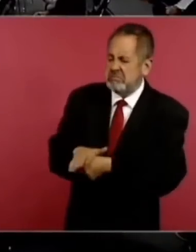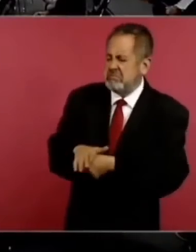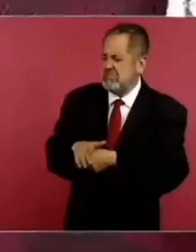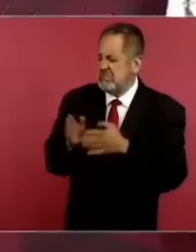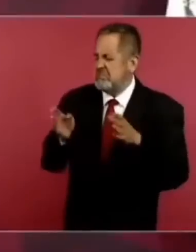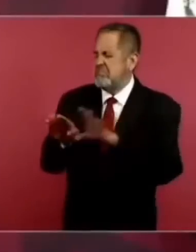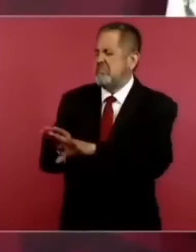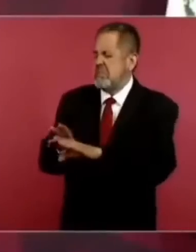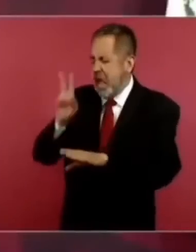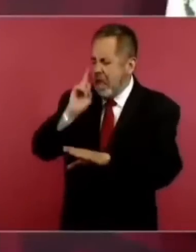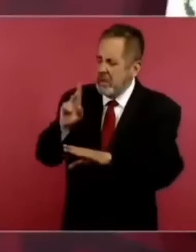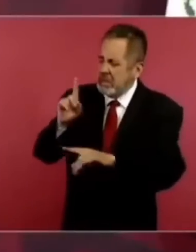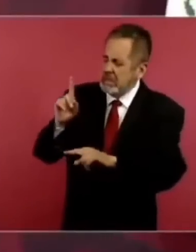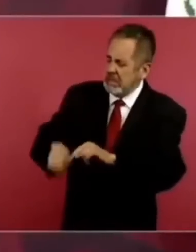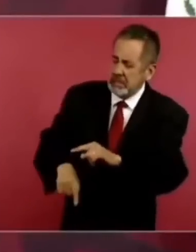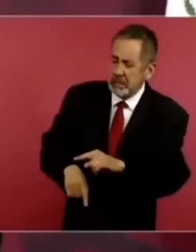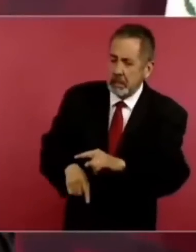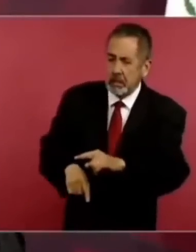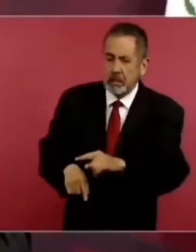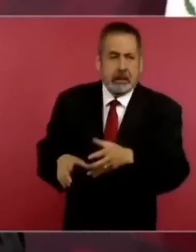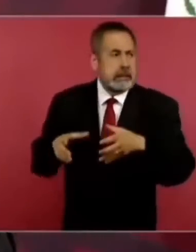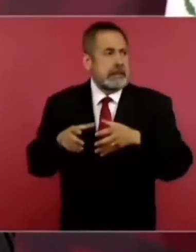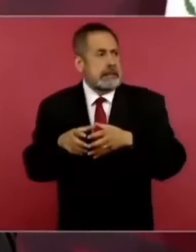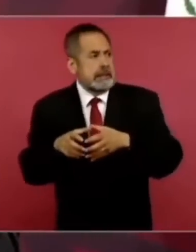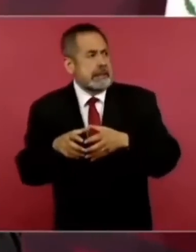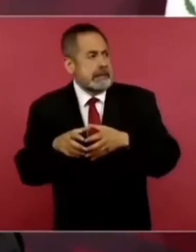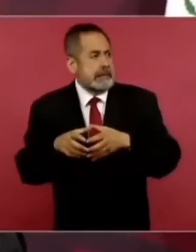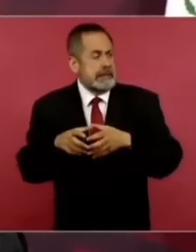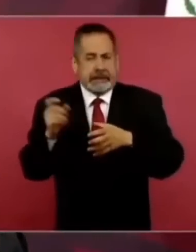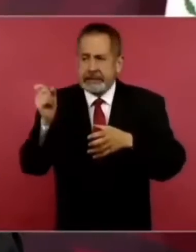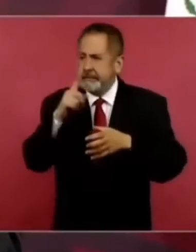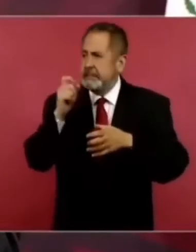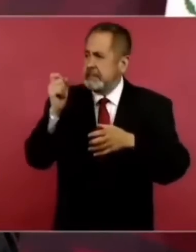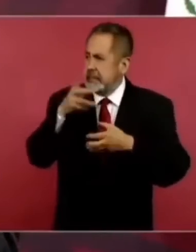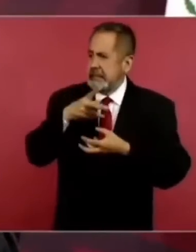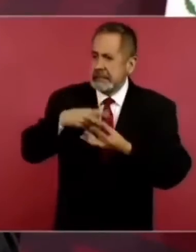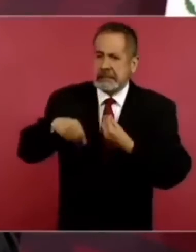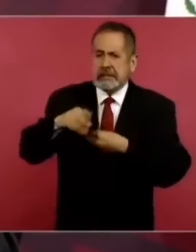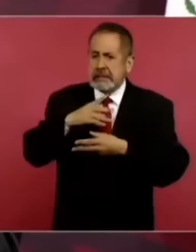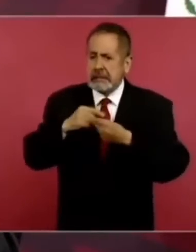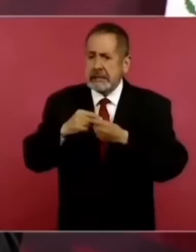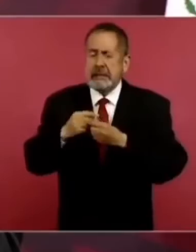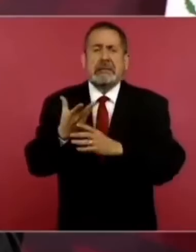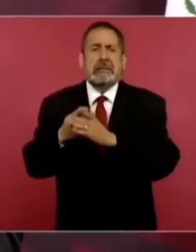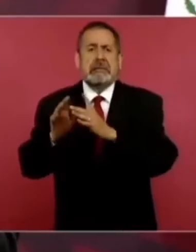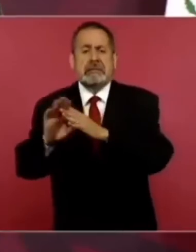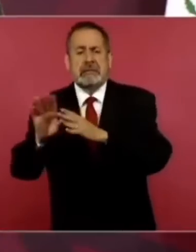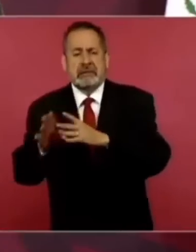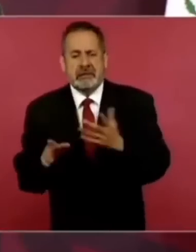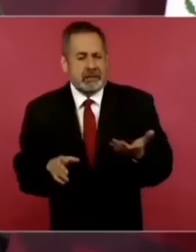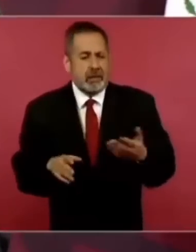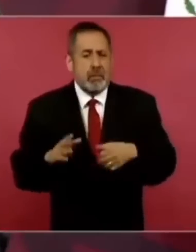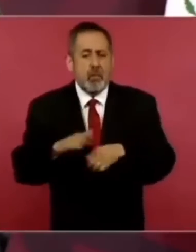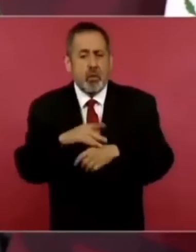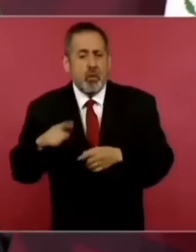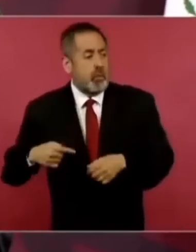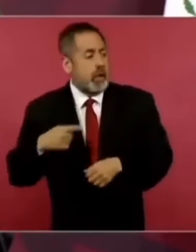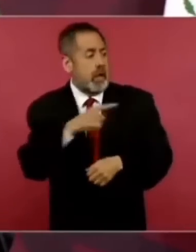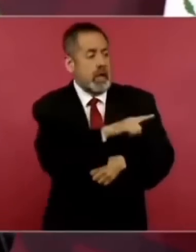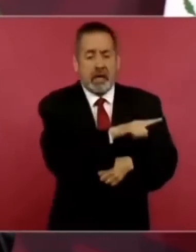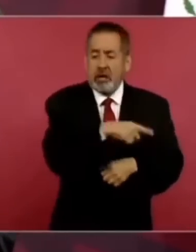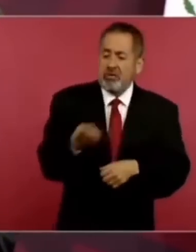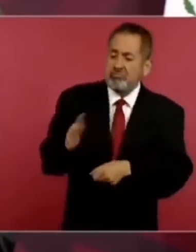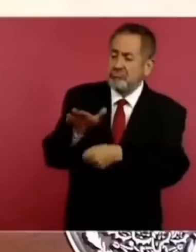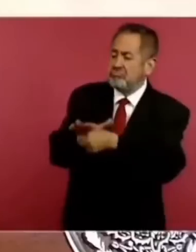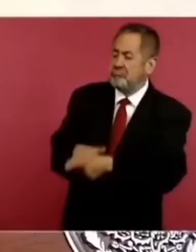hay dominio sometimiento hay resistencias de